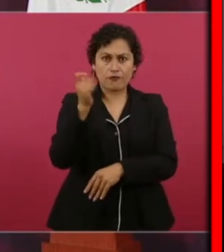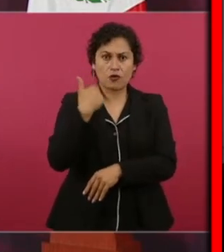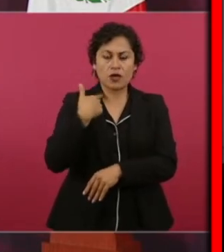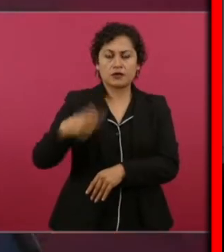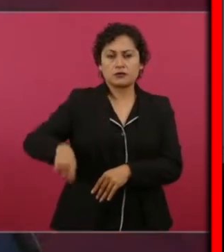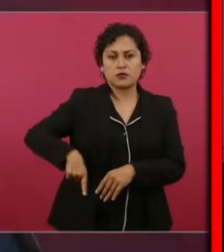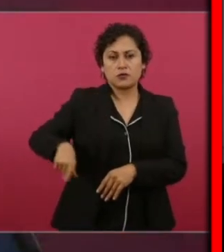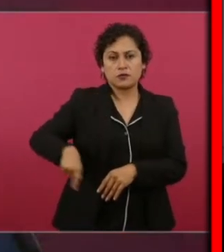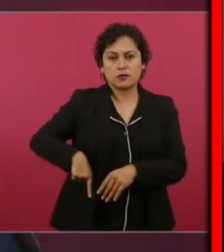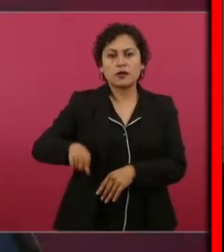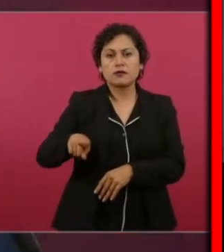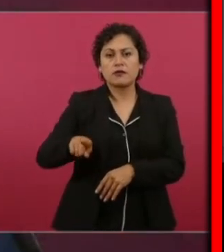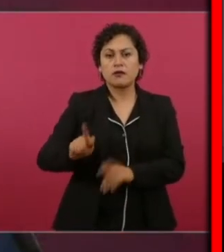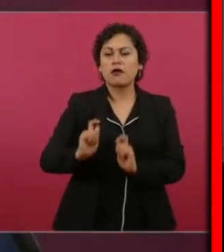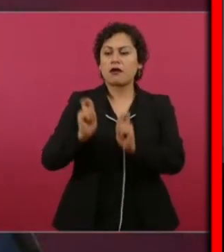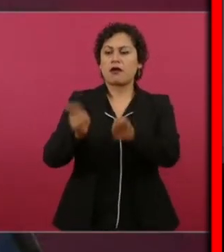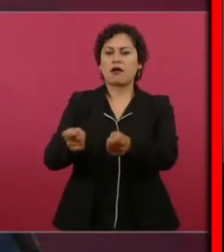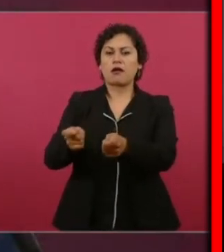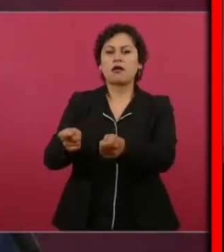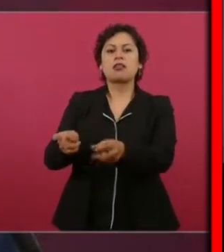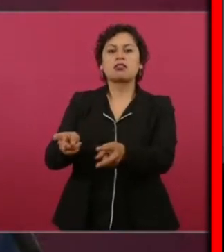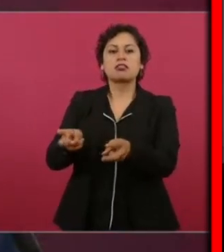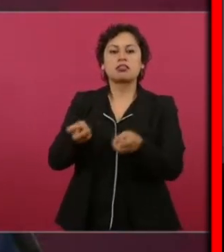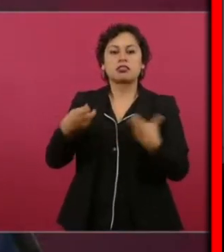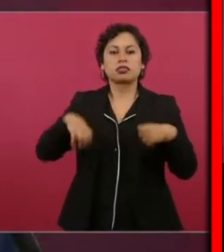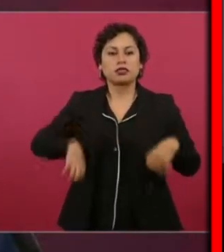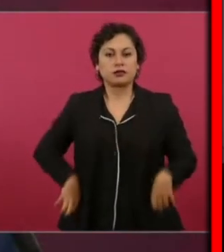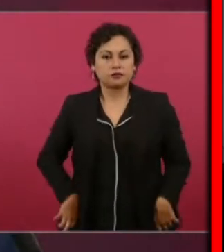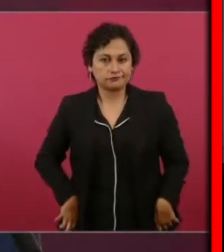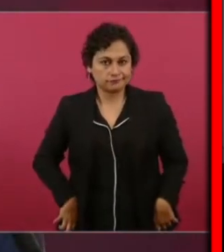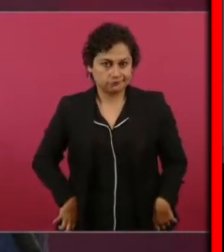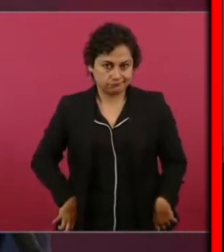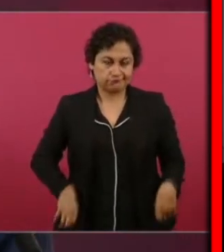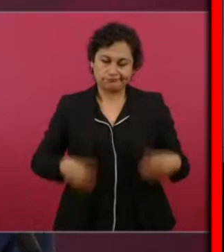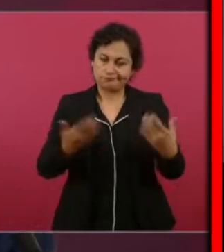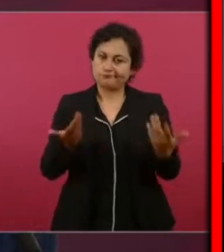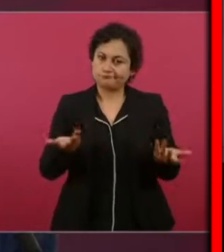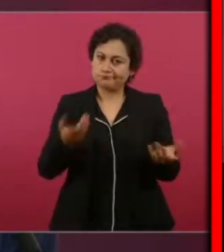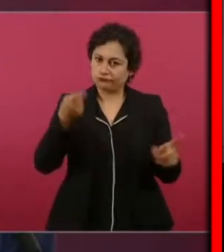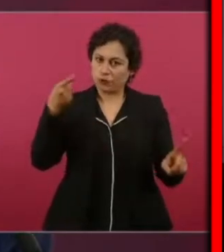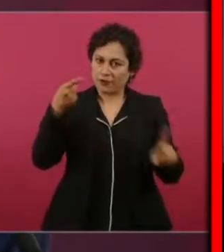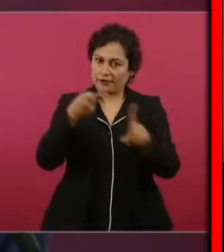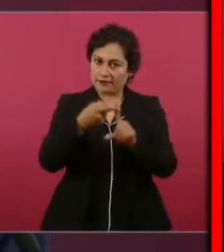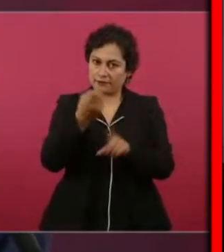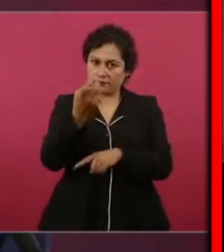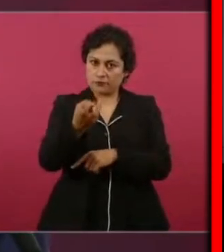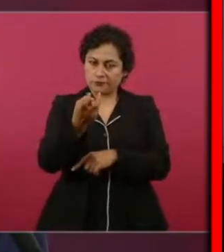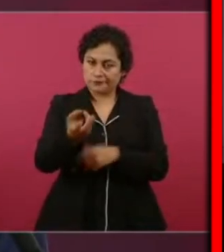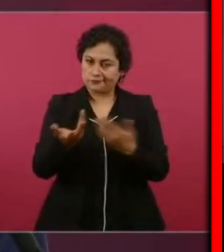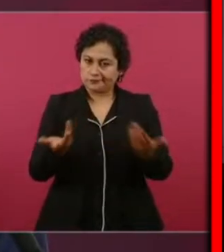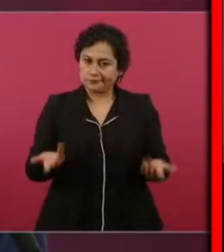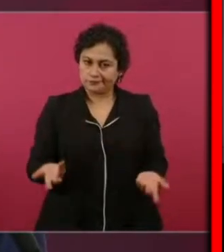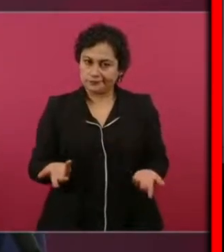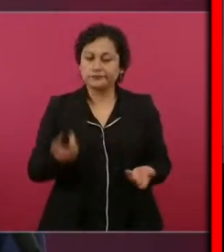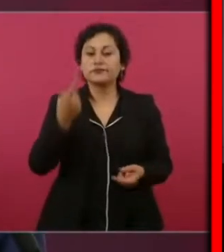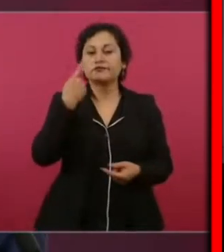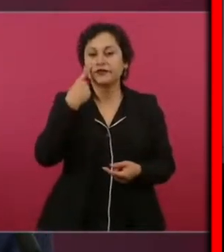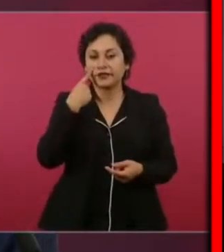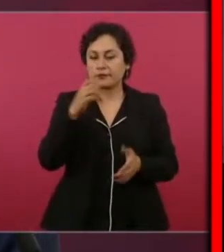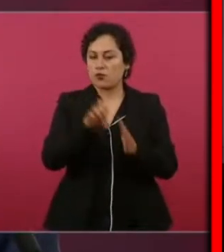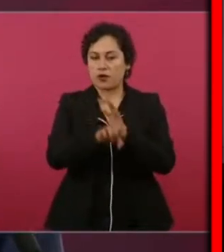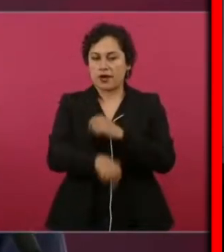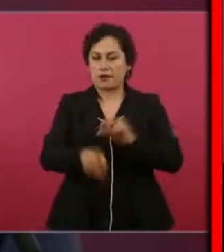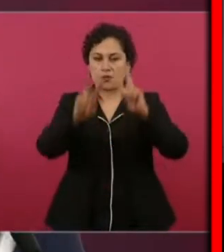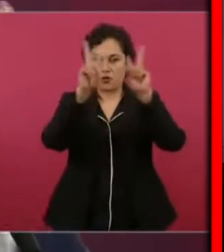hablamos de concesiones de autopistas,